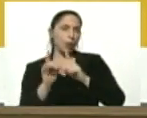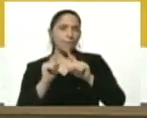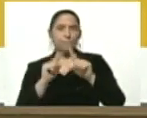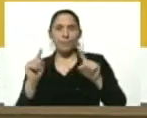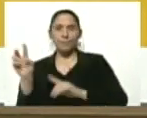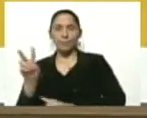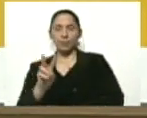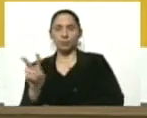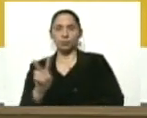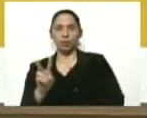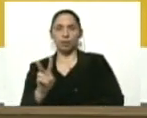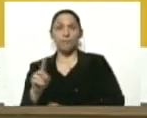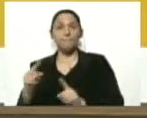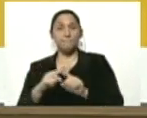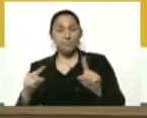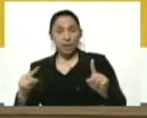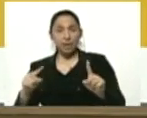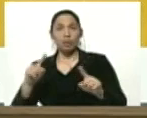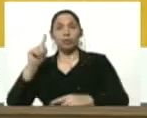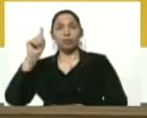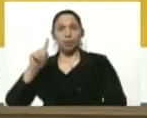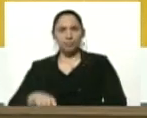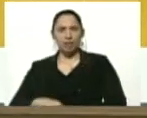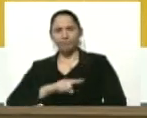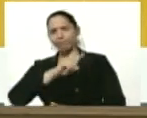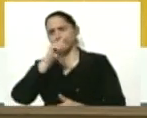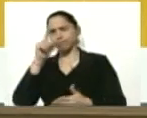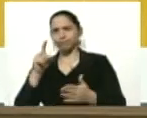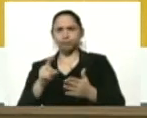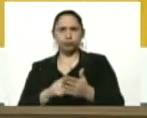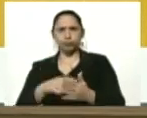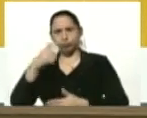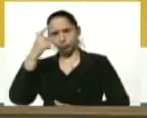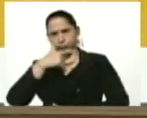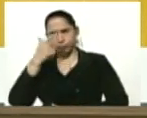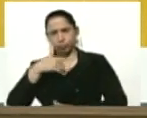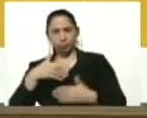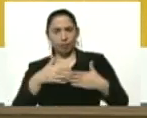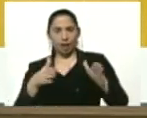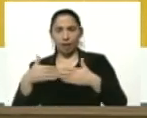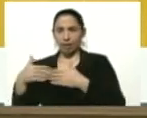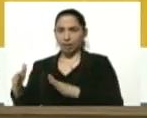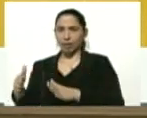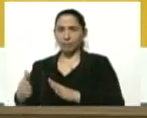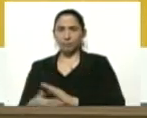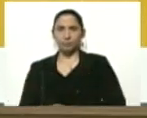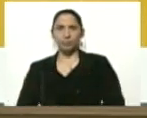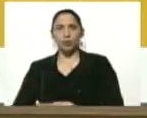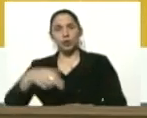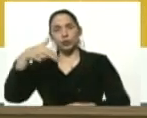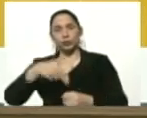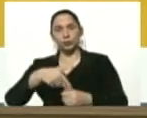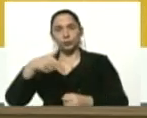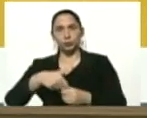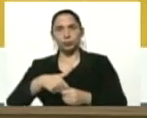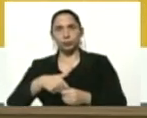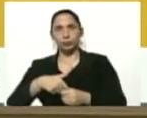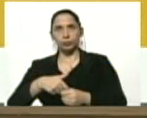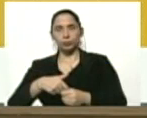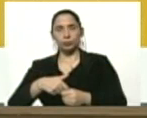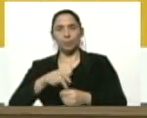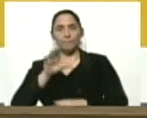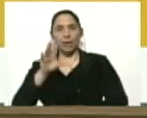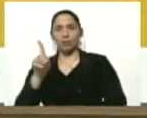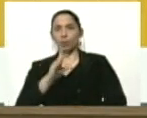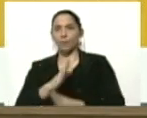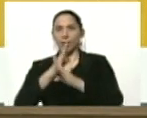Venezuela, pero también la absoluta certeza de garantía de suministro del combustible para que el país